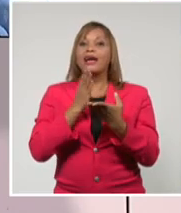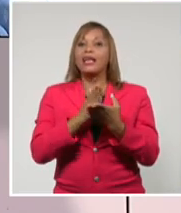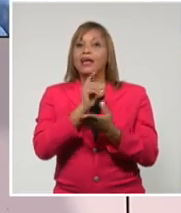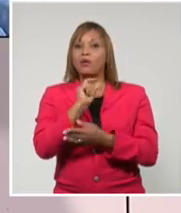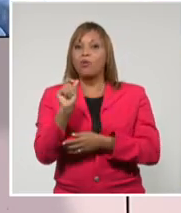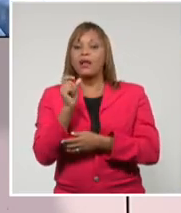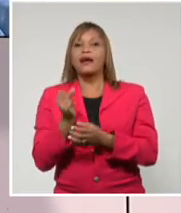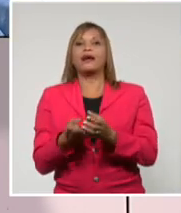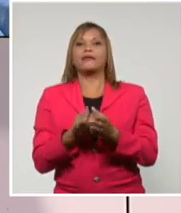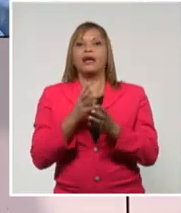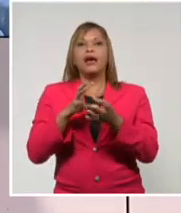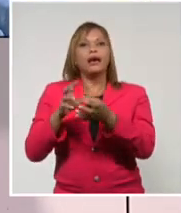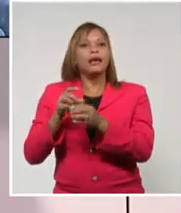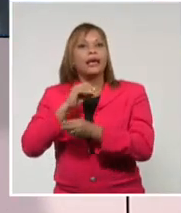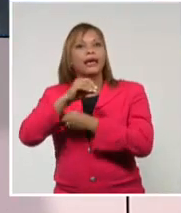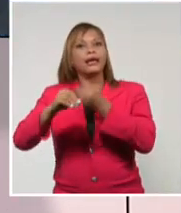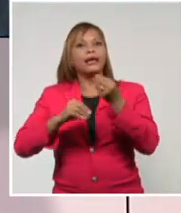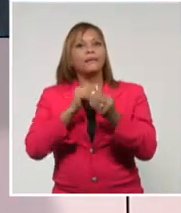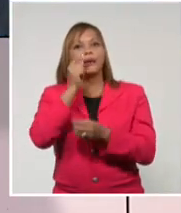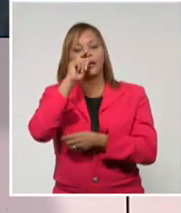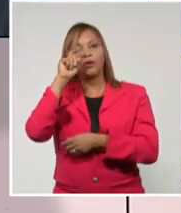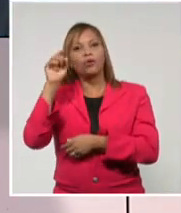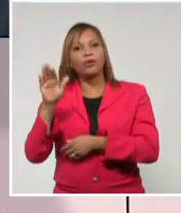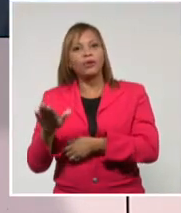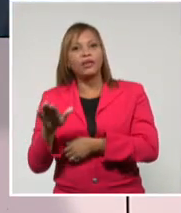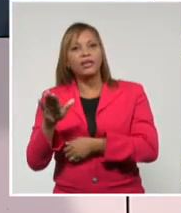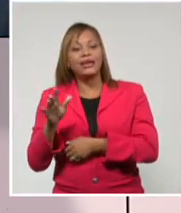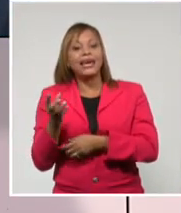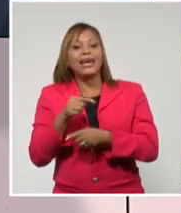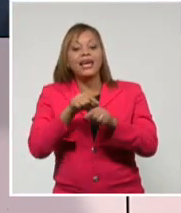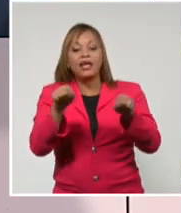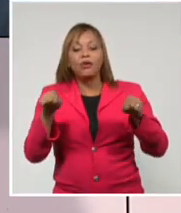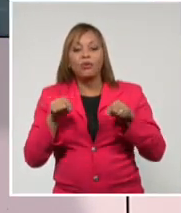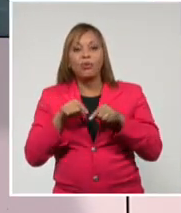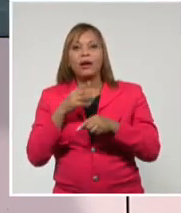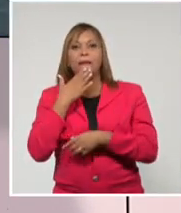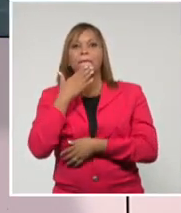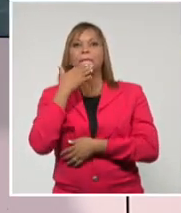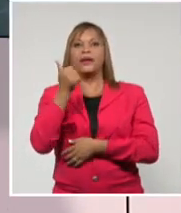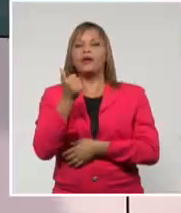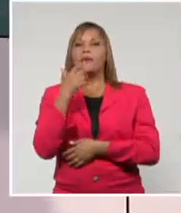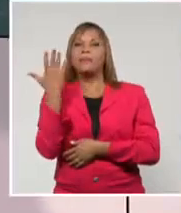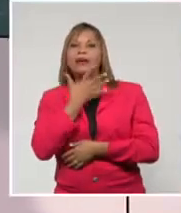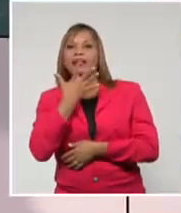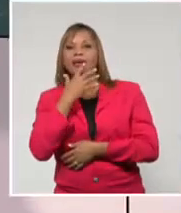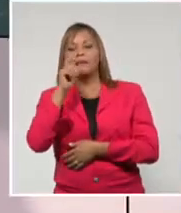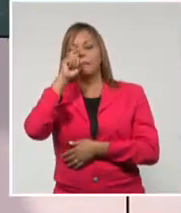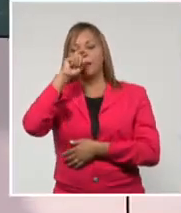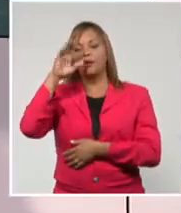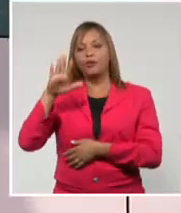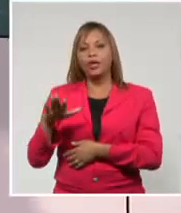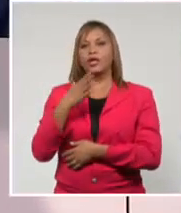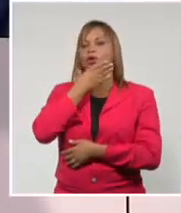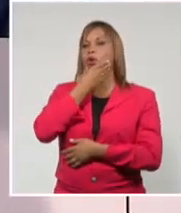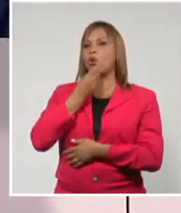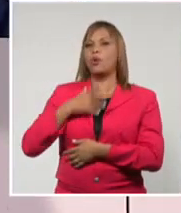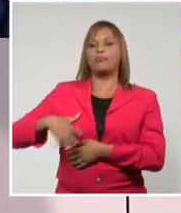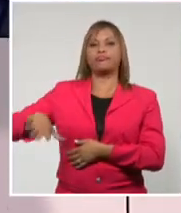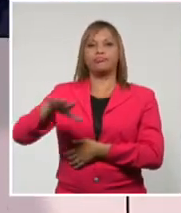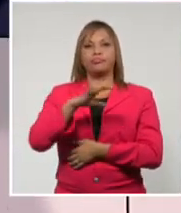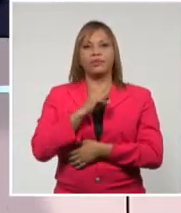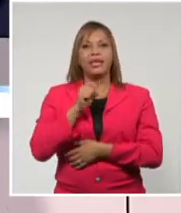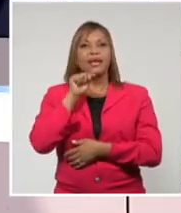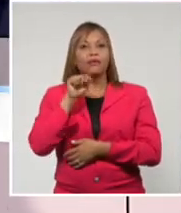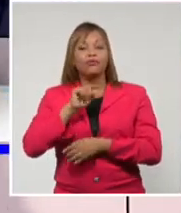académico por excelencia, es el espacio de socialización ideal para niños, adolescentes y jóvenes. Claro que esas relaciones propias de los